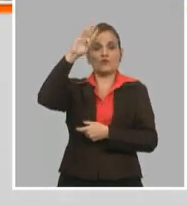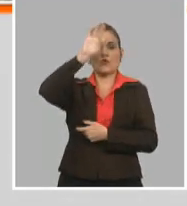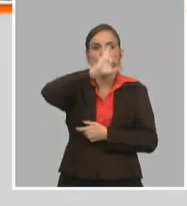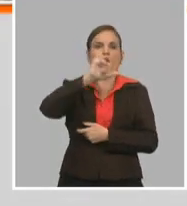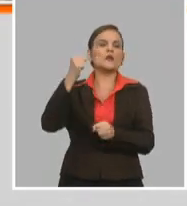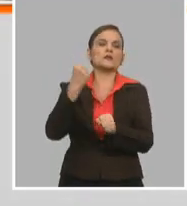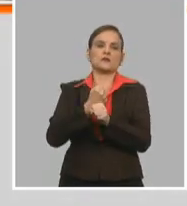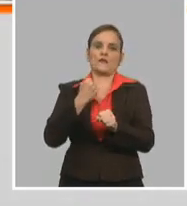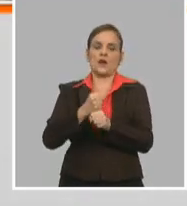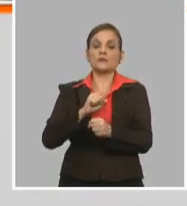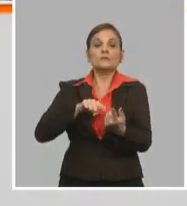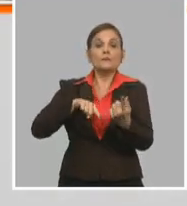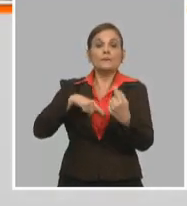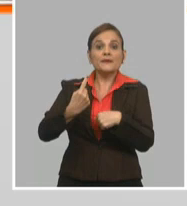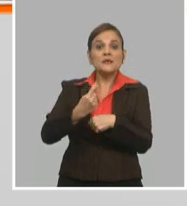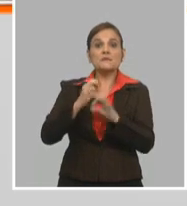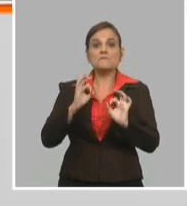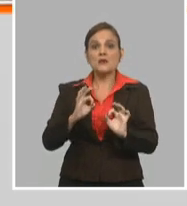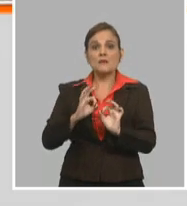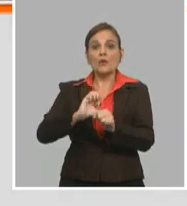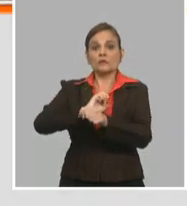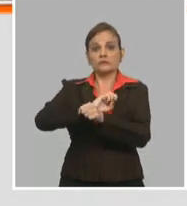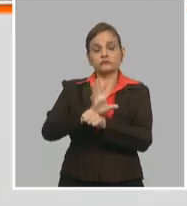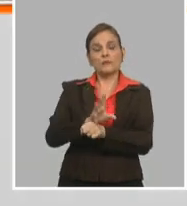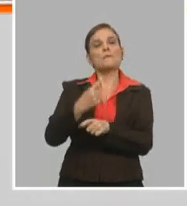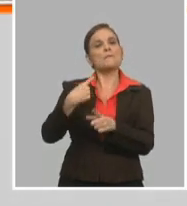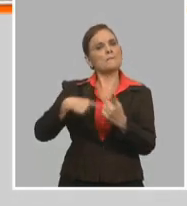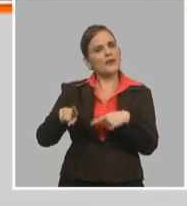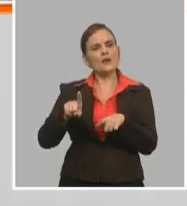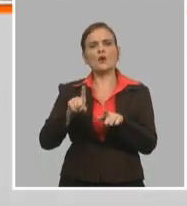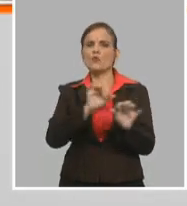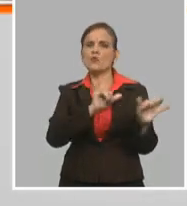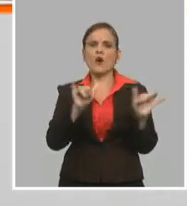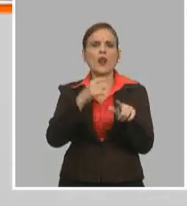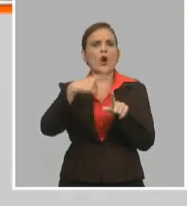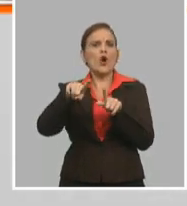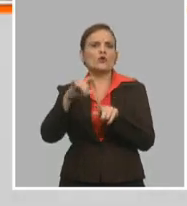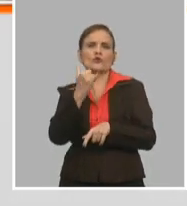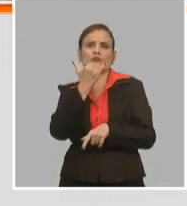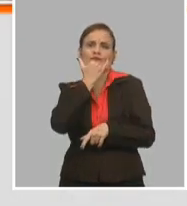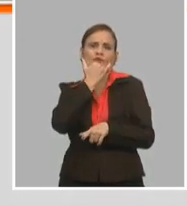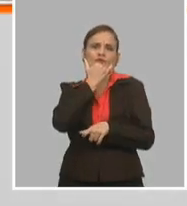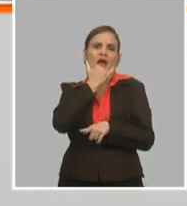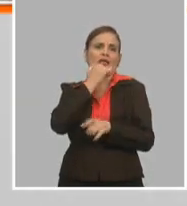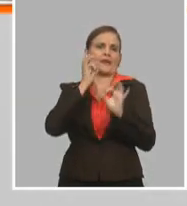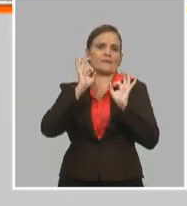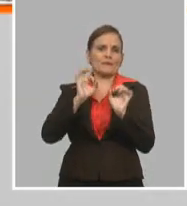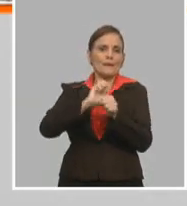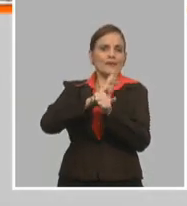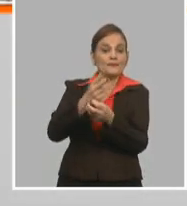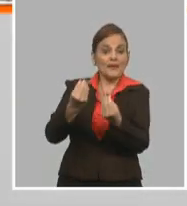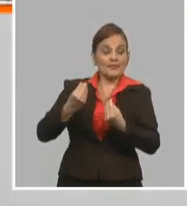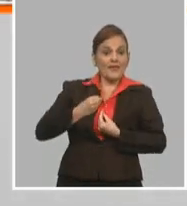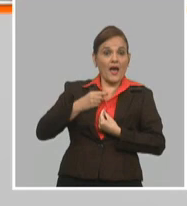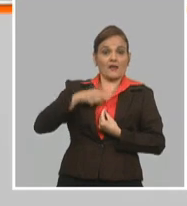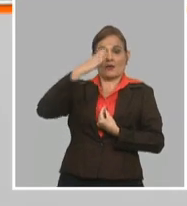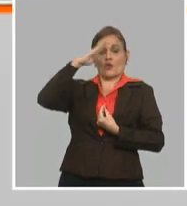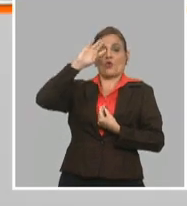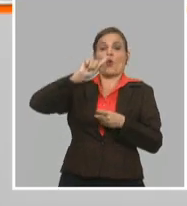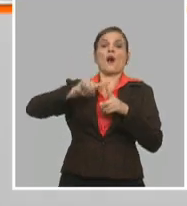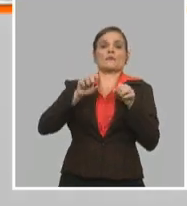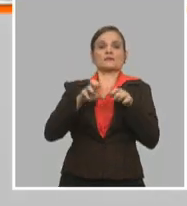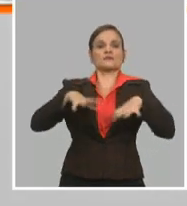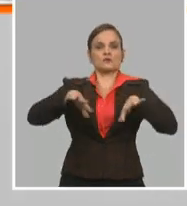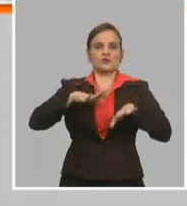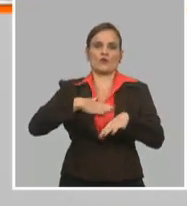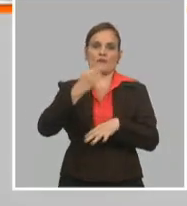éxito también los efectos que la crisis económica mundial tiene sobre nuestro país y especialmente en el área de los alimentos. Gracias por toda